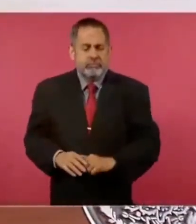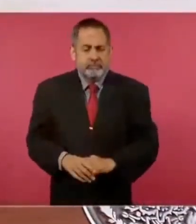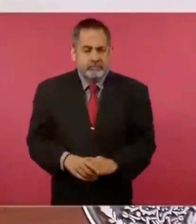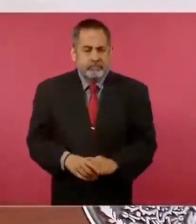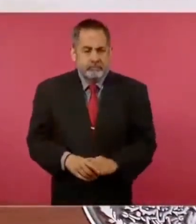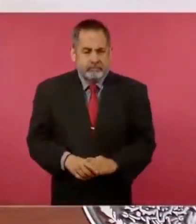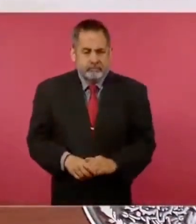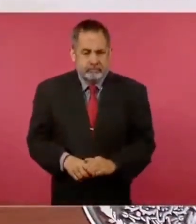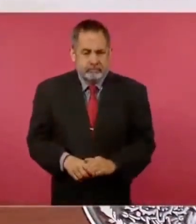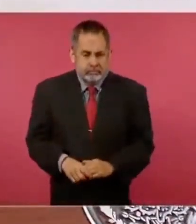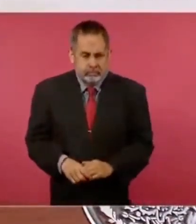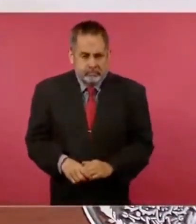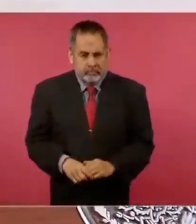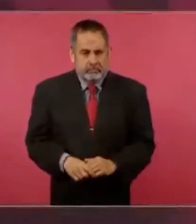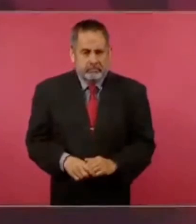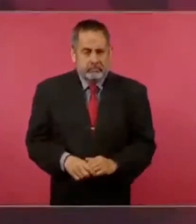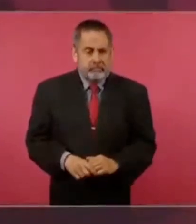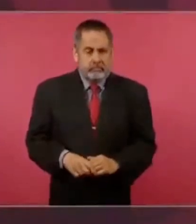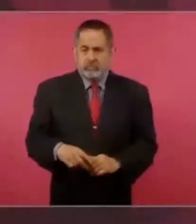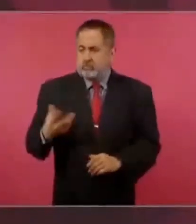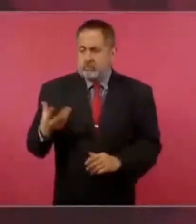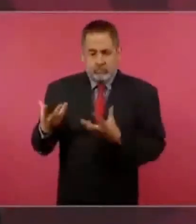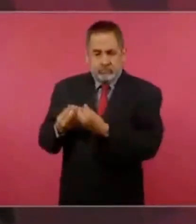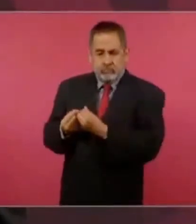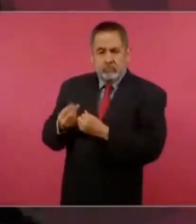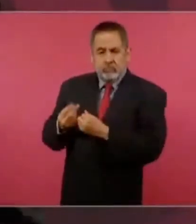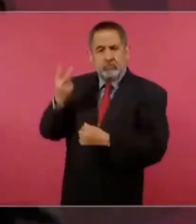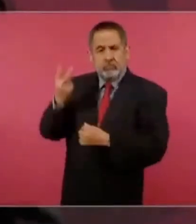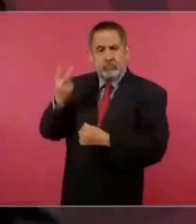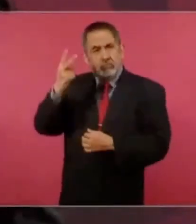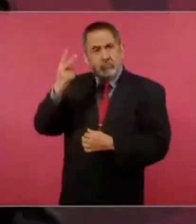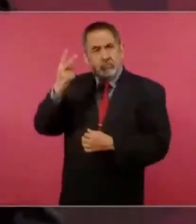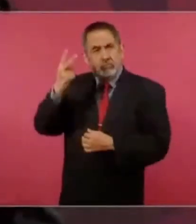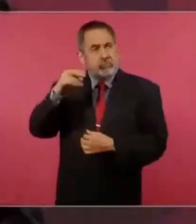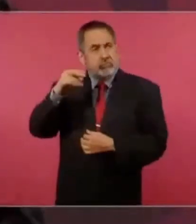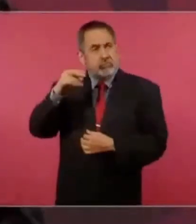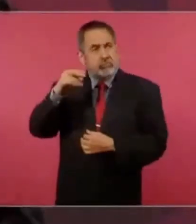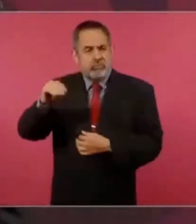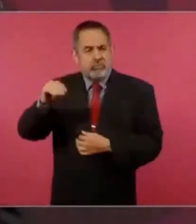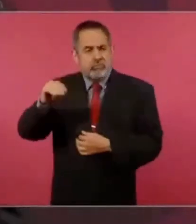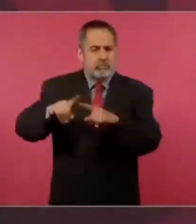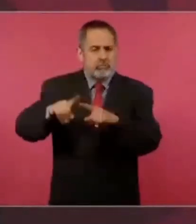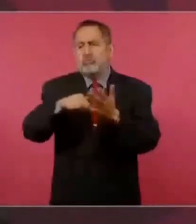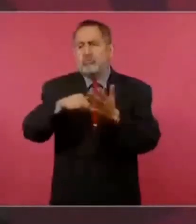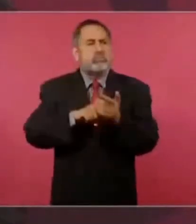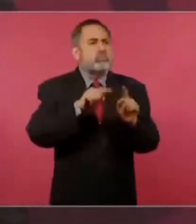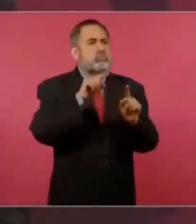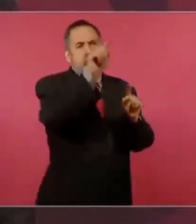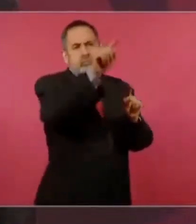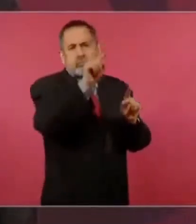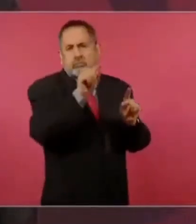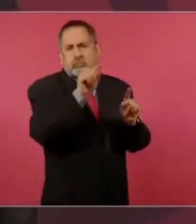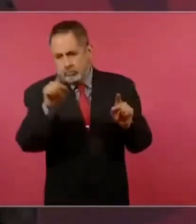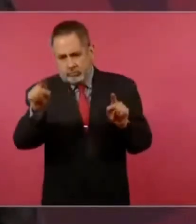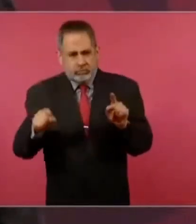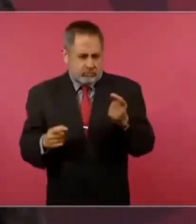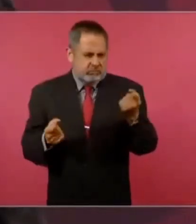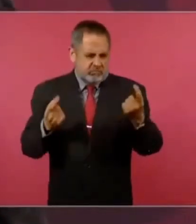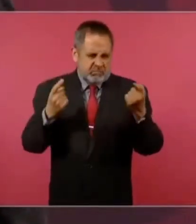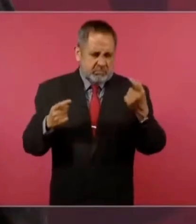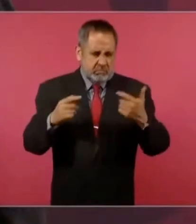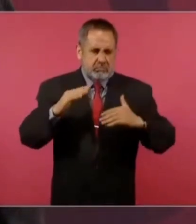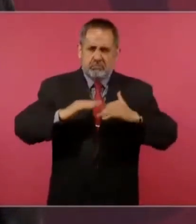Vamos a ir juntos a ver ciertas